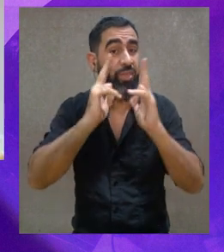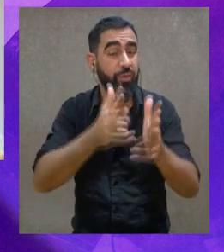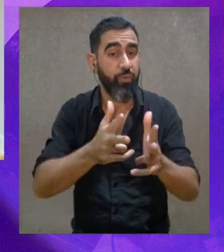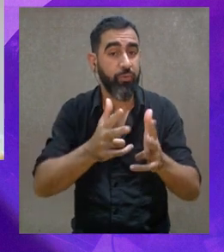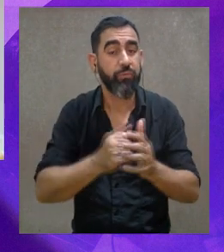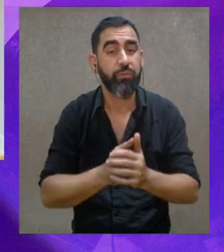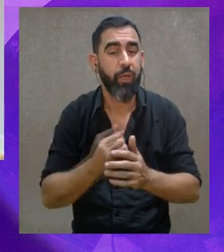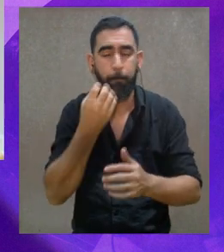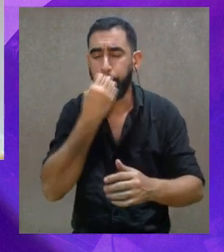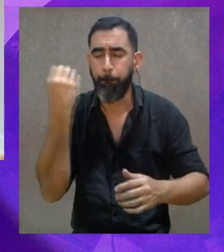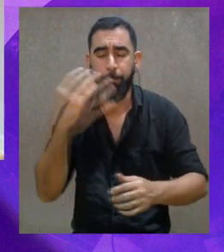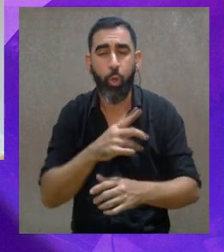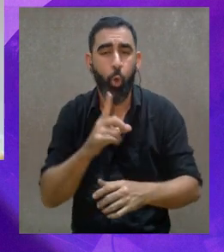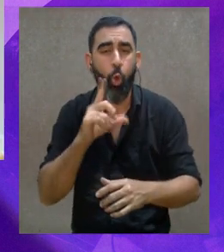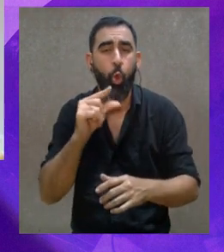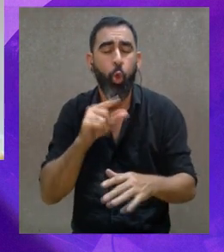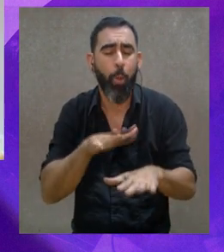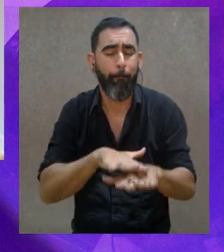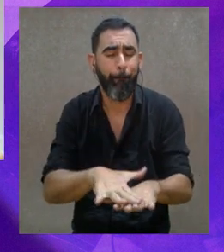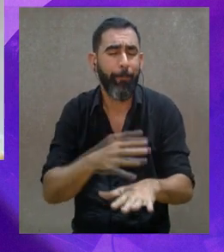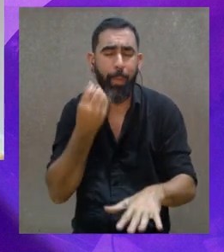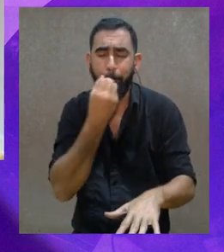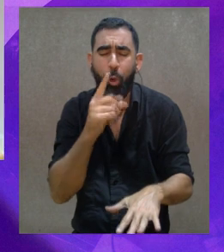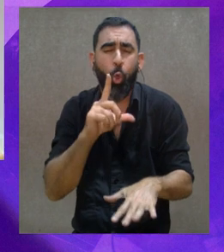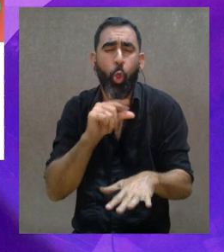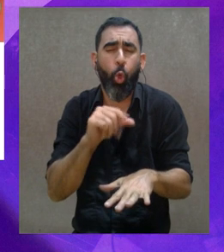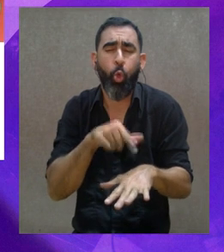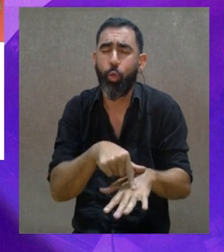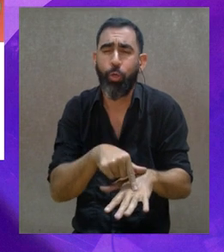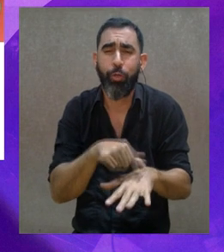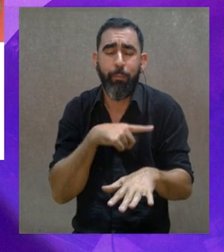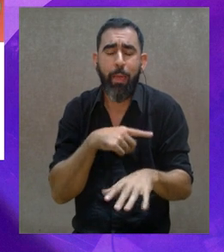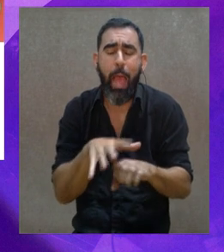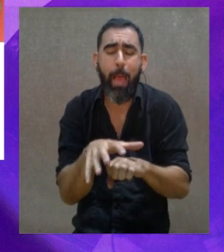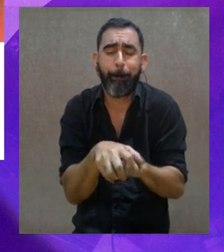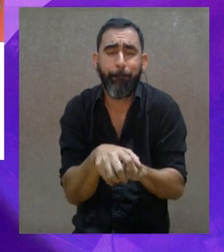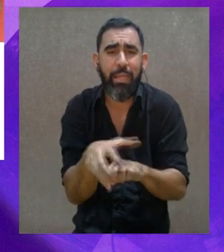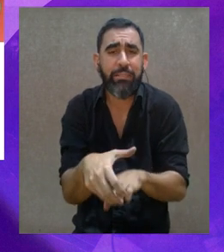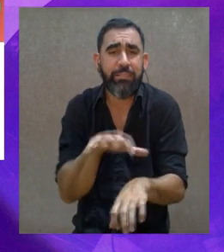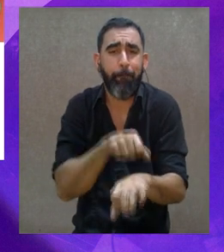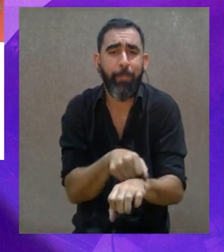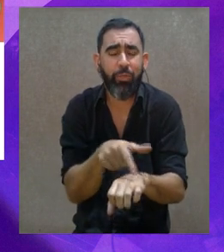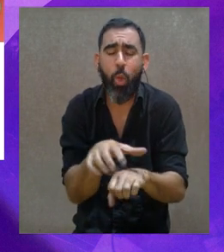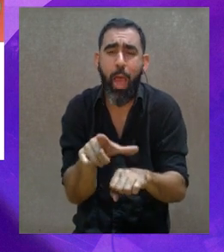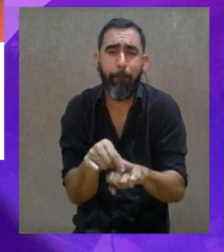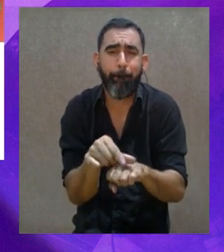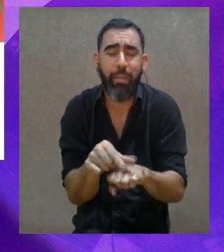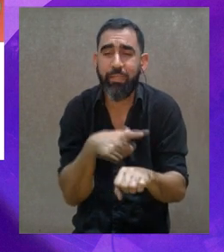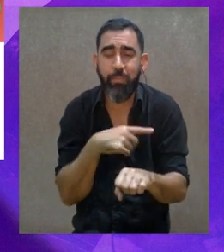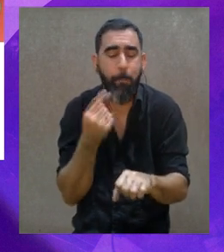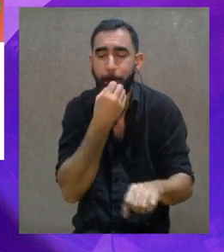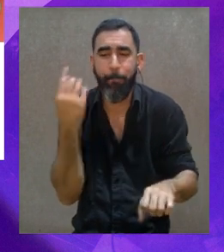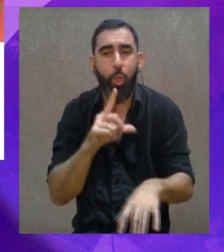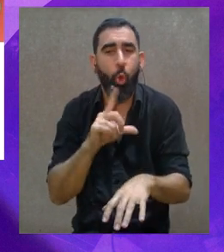una de las niñas dijo, el mejor dolor de pies de mi vida, porque no se había sentado en mucho tiempo y le apretábamos los espantos,